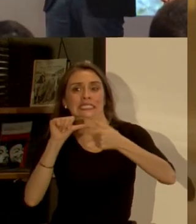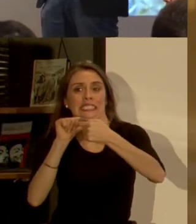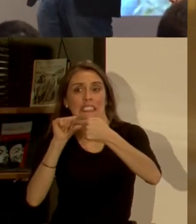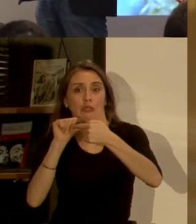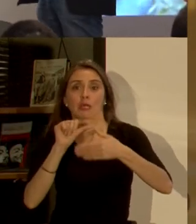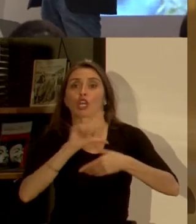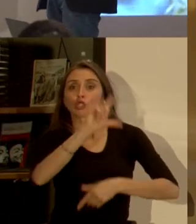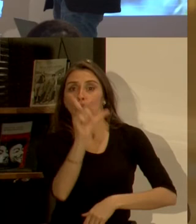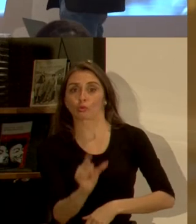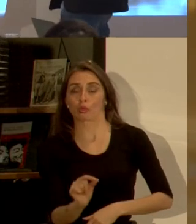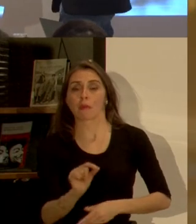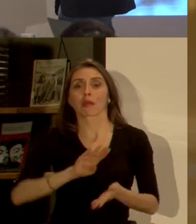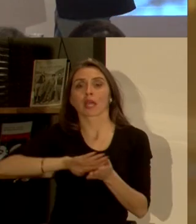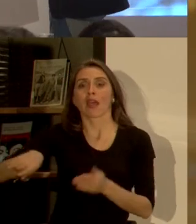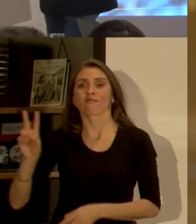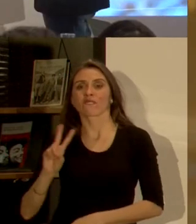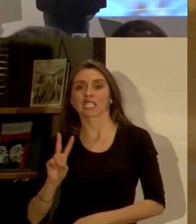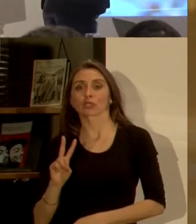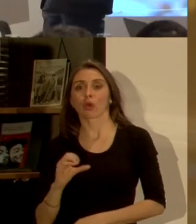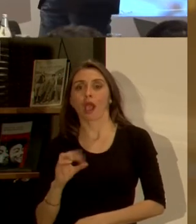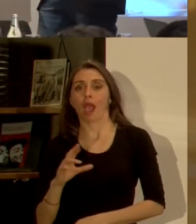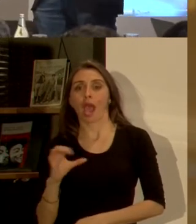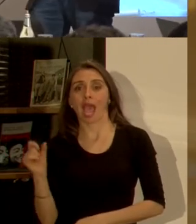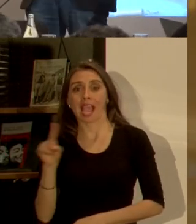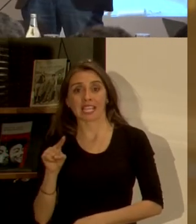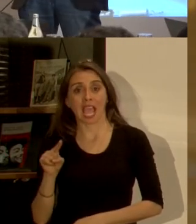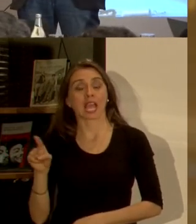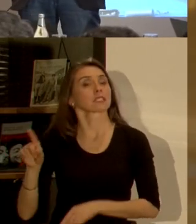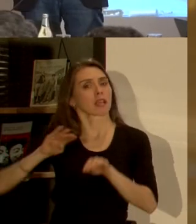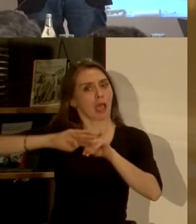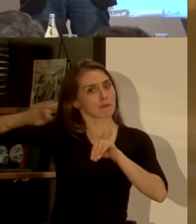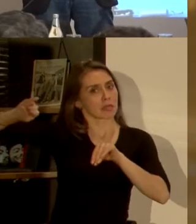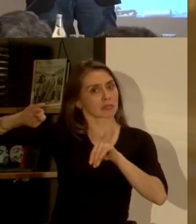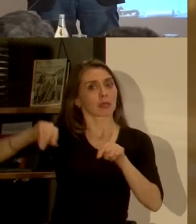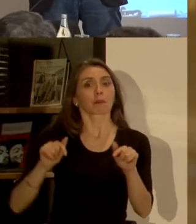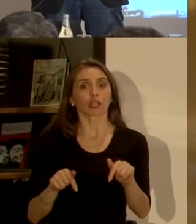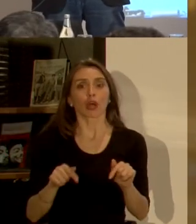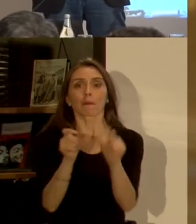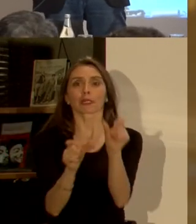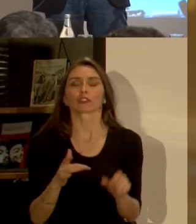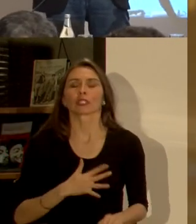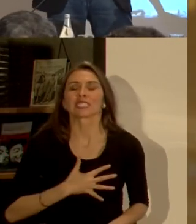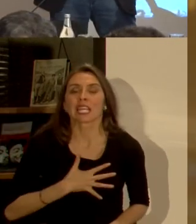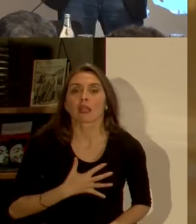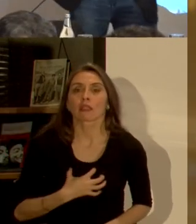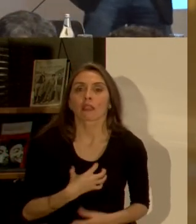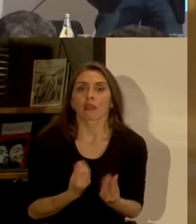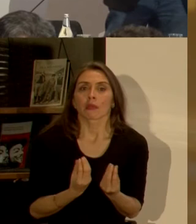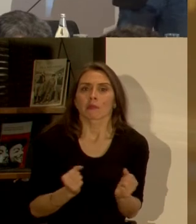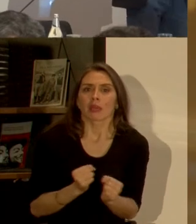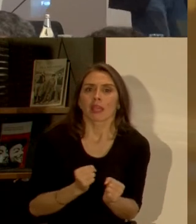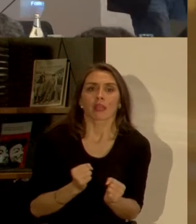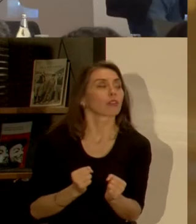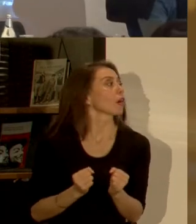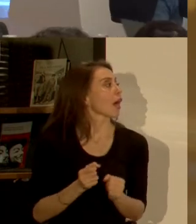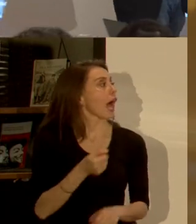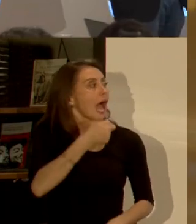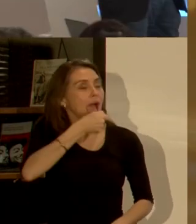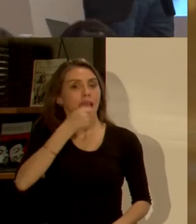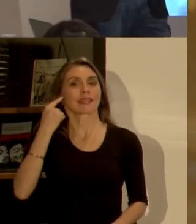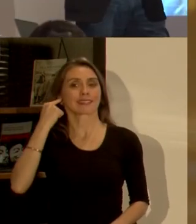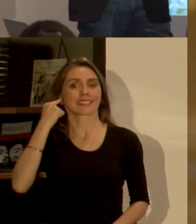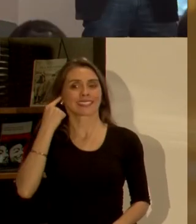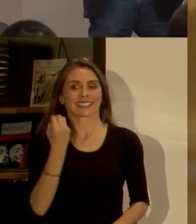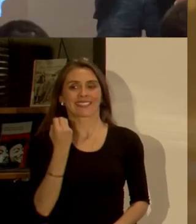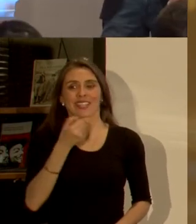Sudamérica dejando fuera Caracas con el drama que se dividía en Venezuela pero hoy día hay una sensación de temor creciente